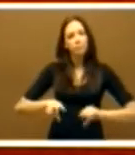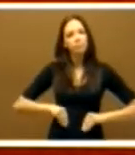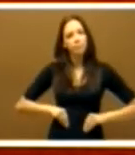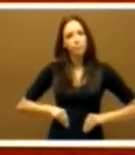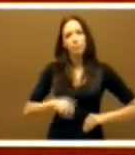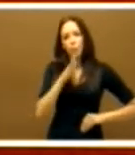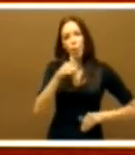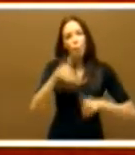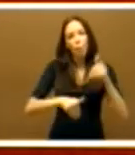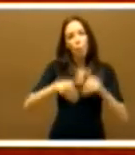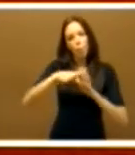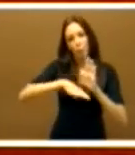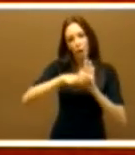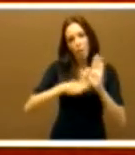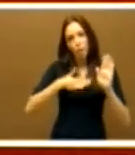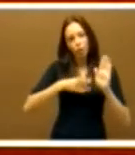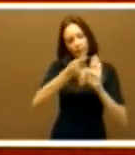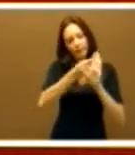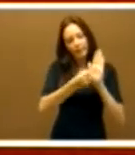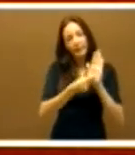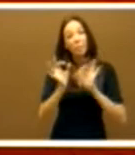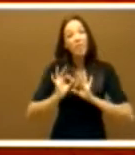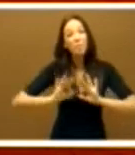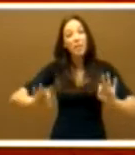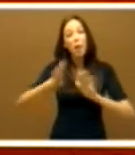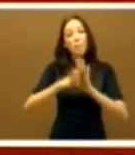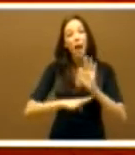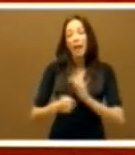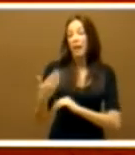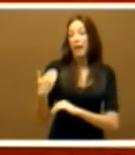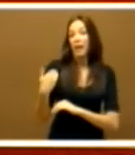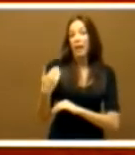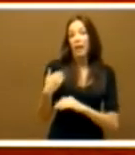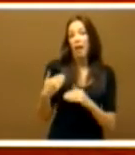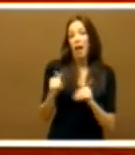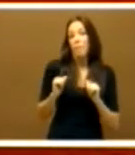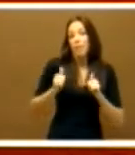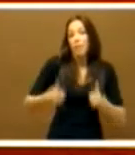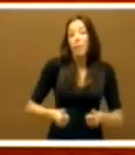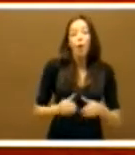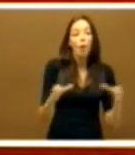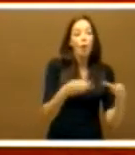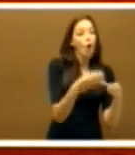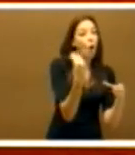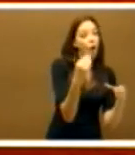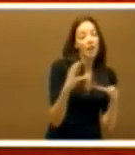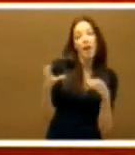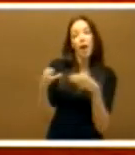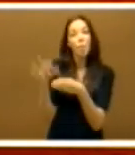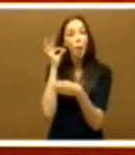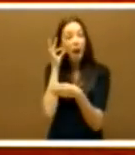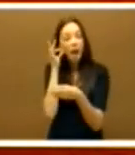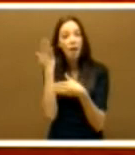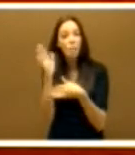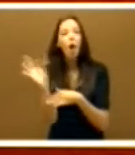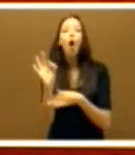electoral. Especialmente los planes que nos anunció los primeros 100 días de gobierno para jóvenes y mujeres así como los planes económicos